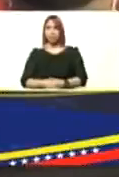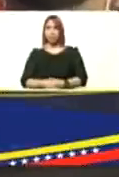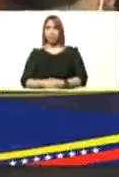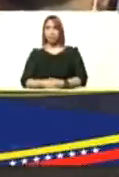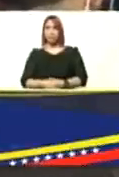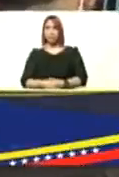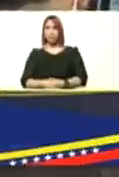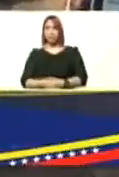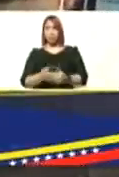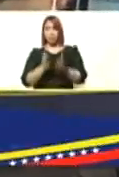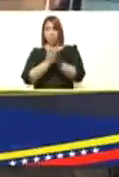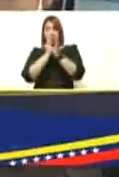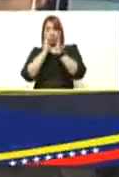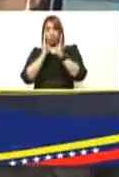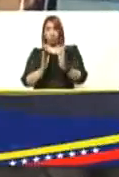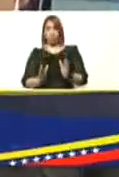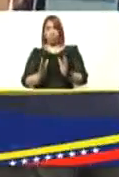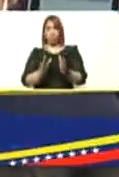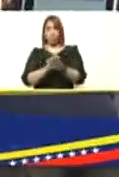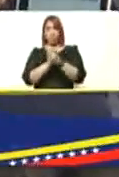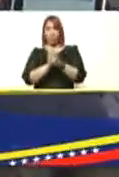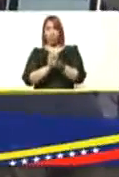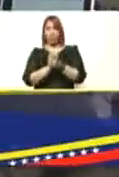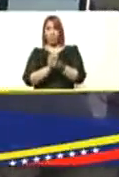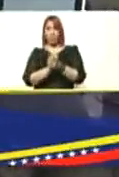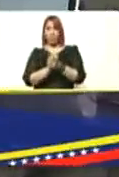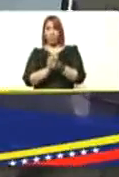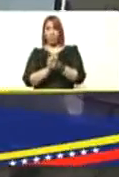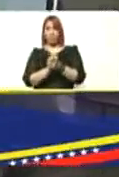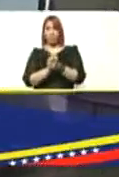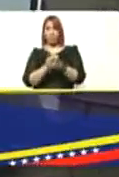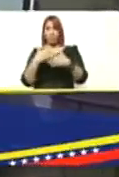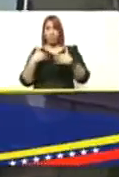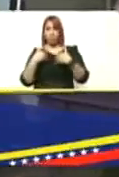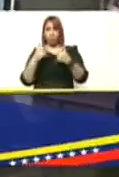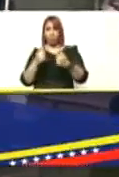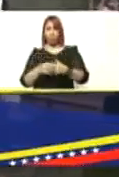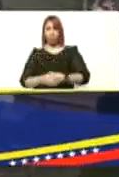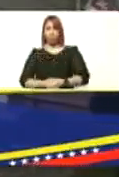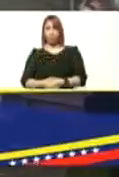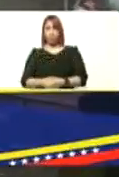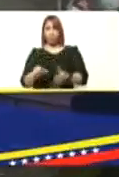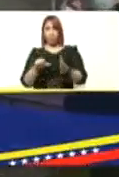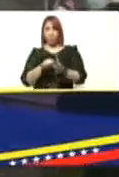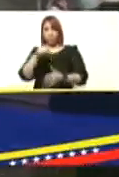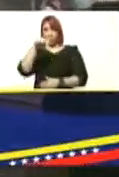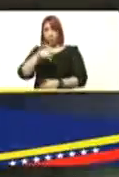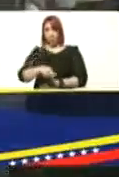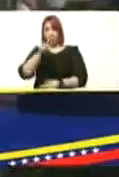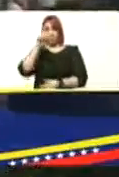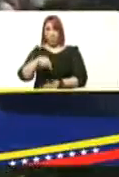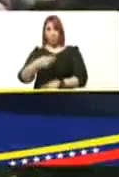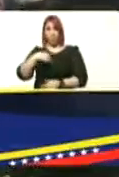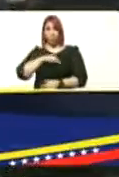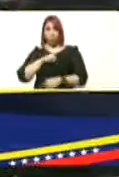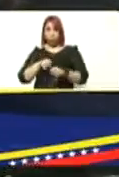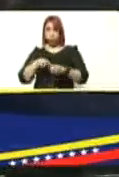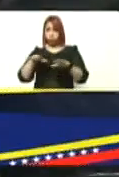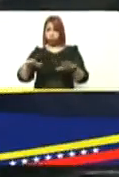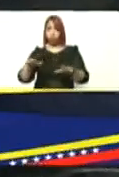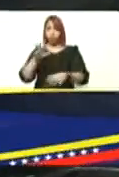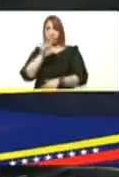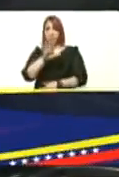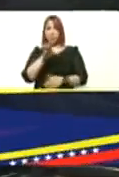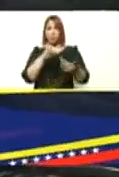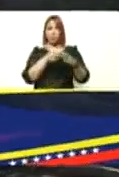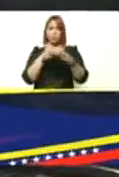bueno los estudiantes los compañeros de seguridad donde hoy precisamente también estamos desplegados en los cinco